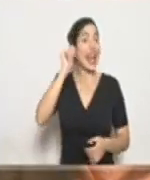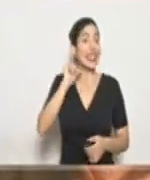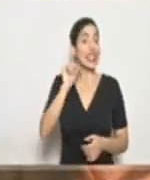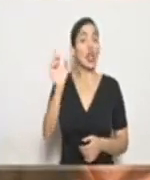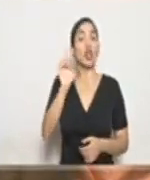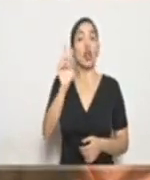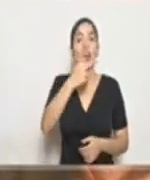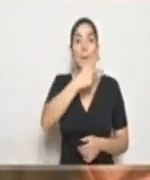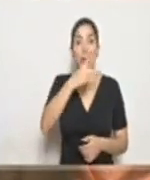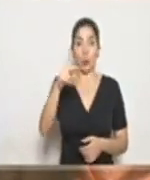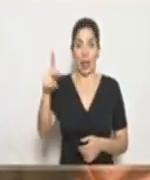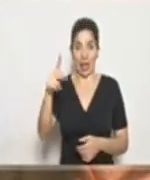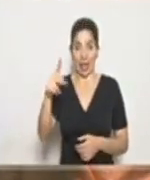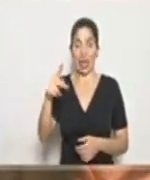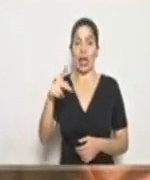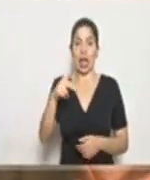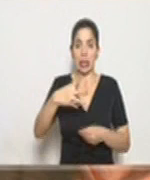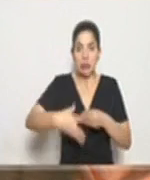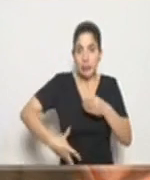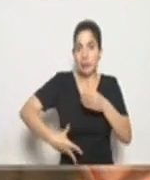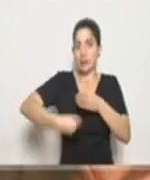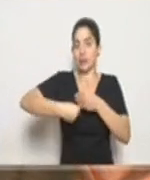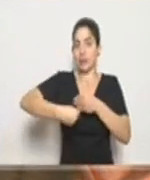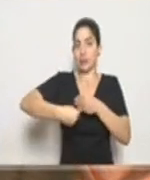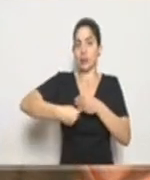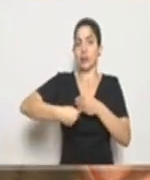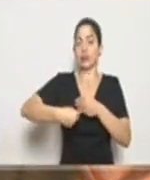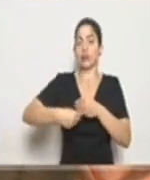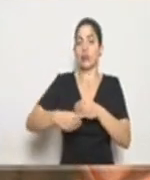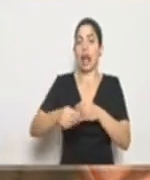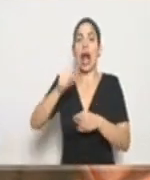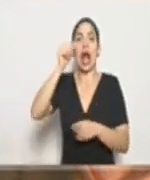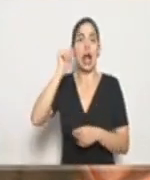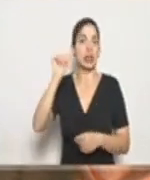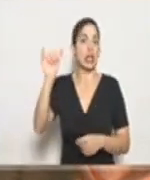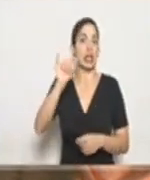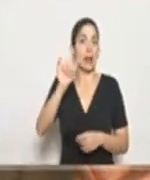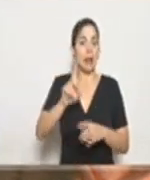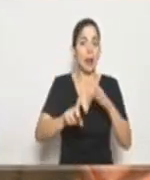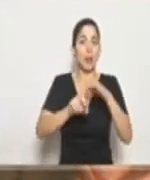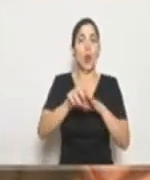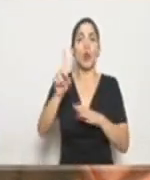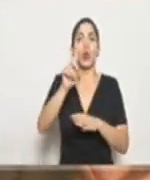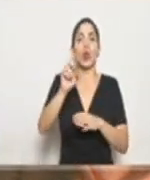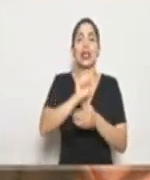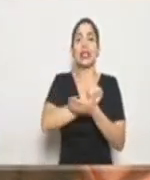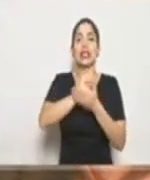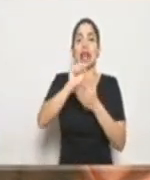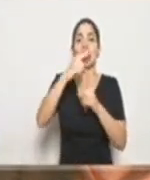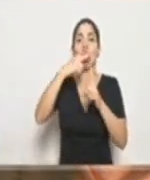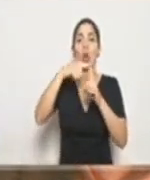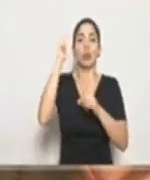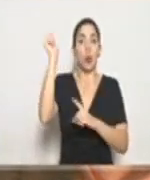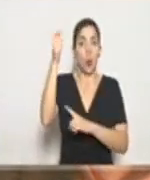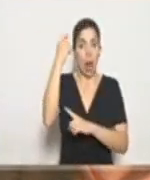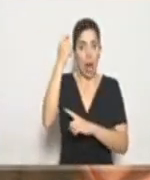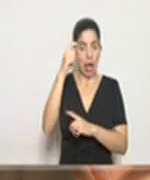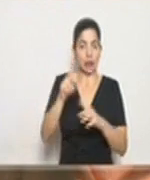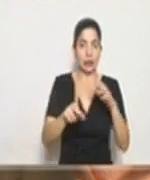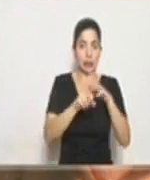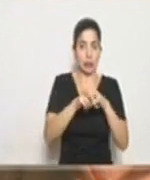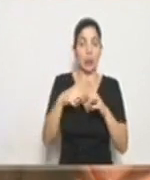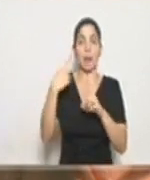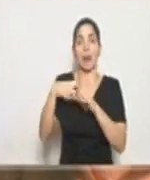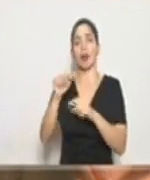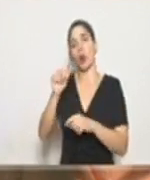era en el sector de Punta Arenas, además, tuvimos ayer también en el sector de Santa Cruz, Guanacaste y en el sector